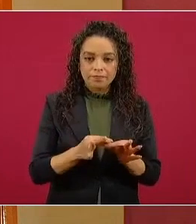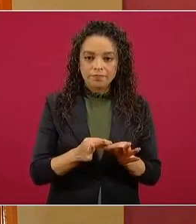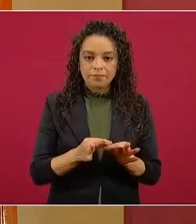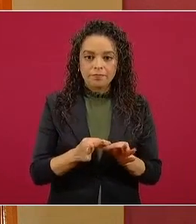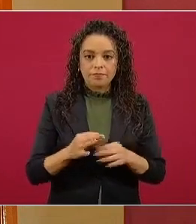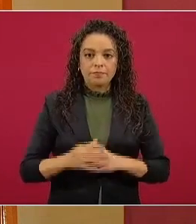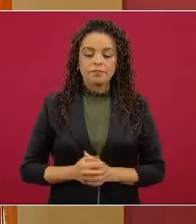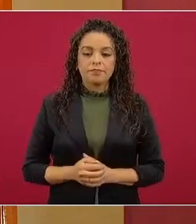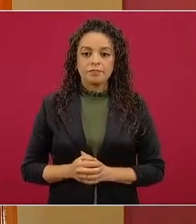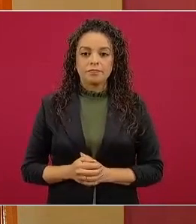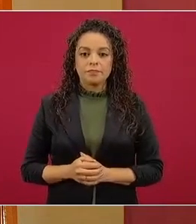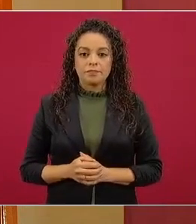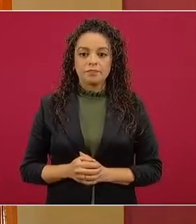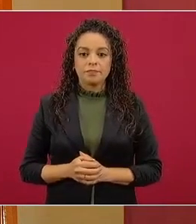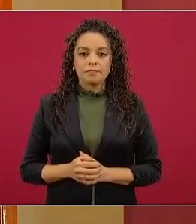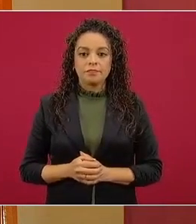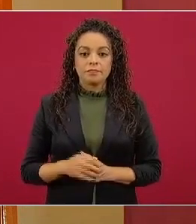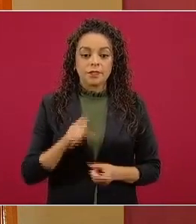Cumplido.